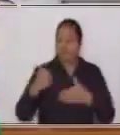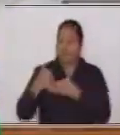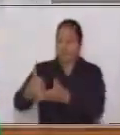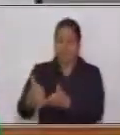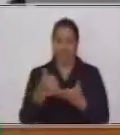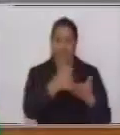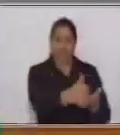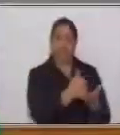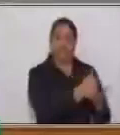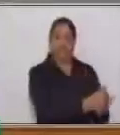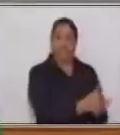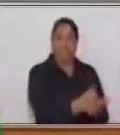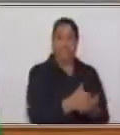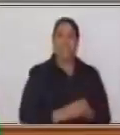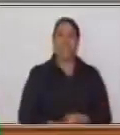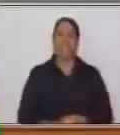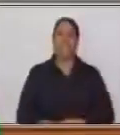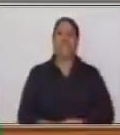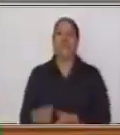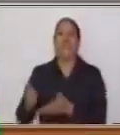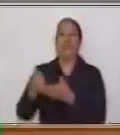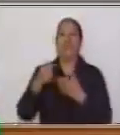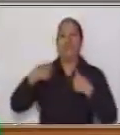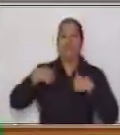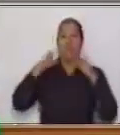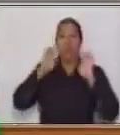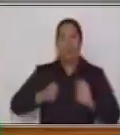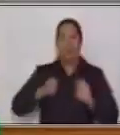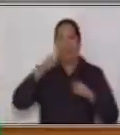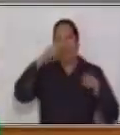Vamos a mencionar alguno de ellos.